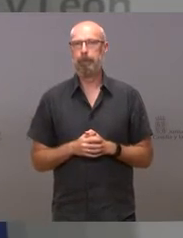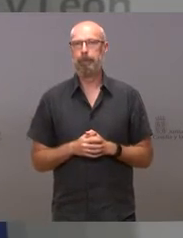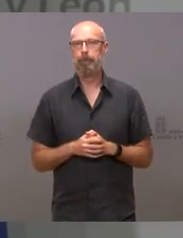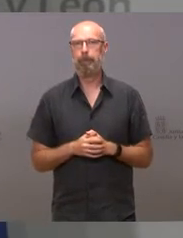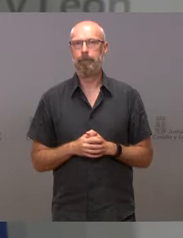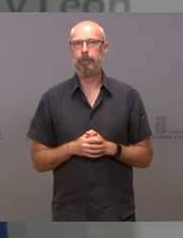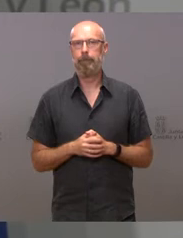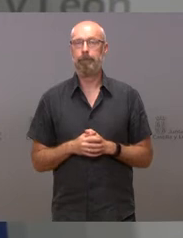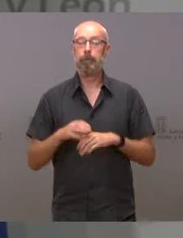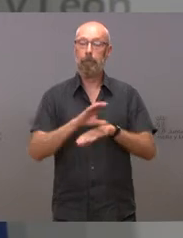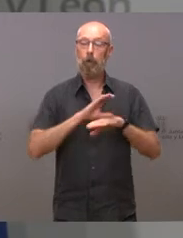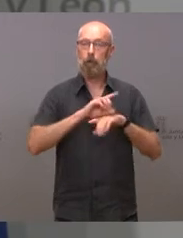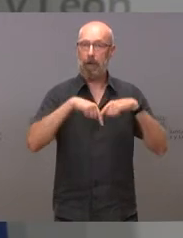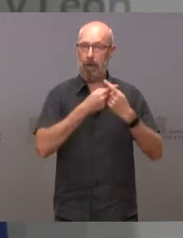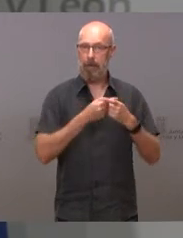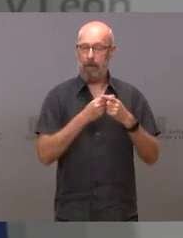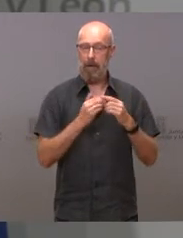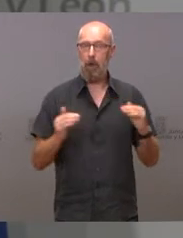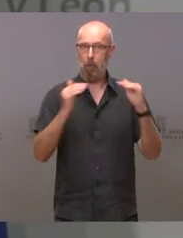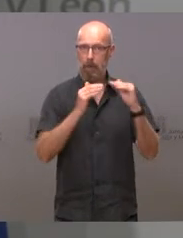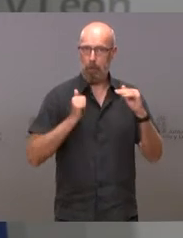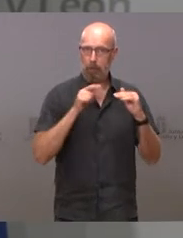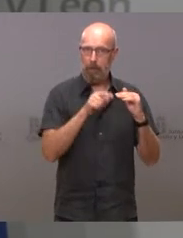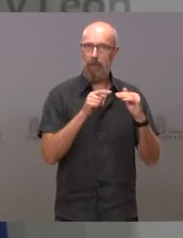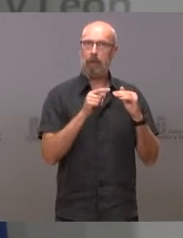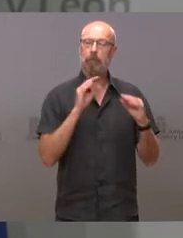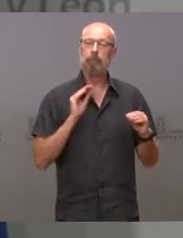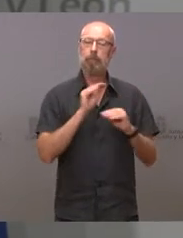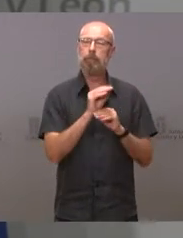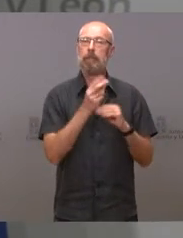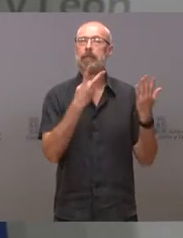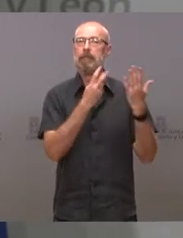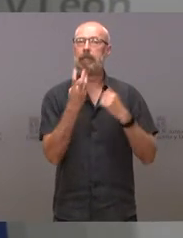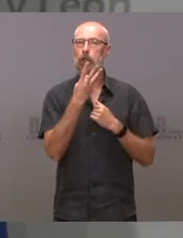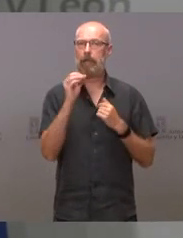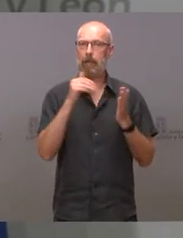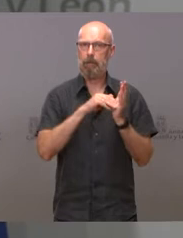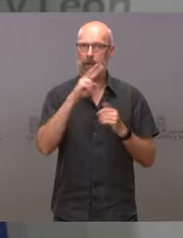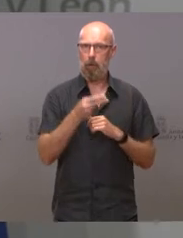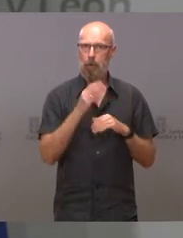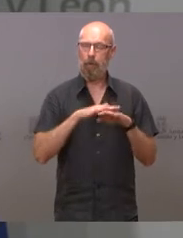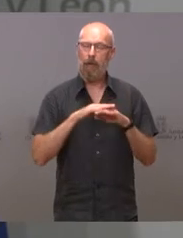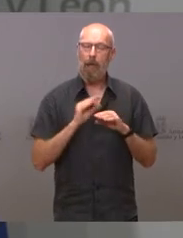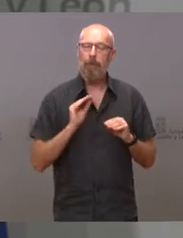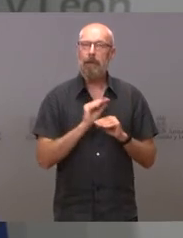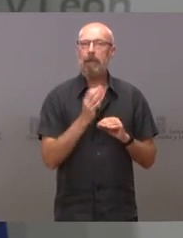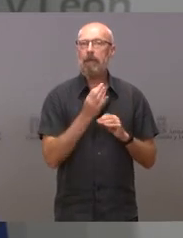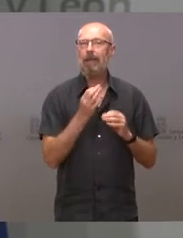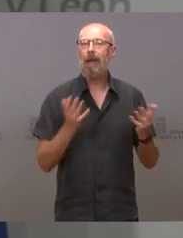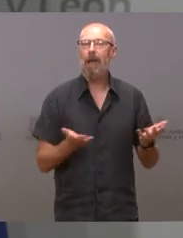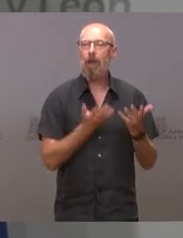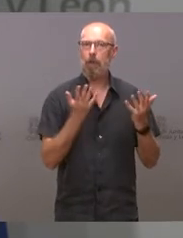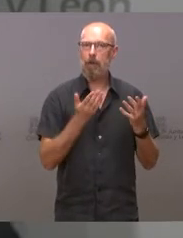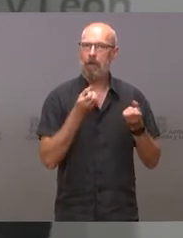La Consejería de Familia e Igualdad de Oportunidades se aburra una ayuda de 730.000 euros para financiar acciones de